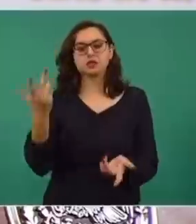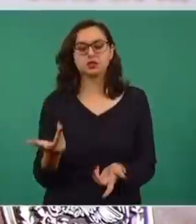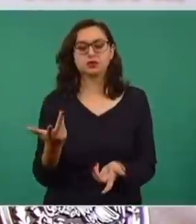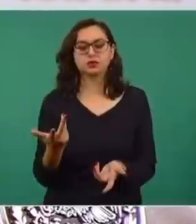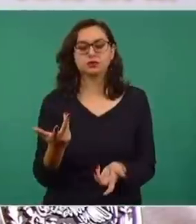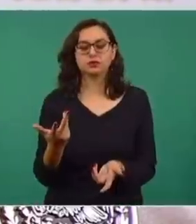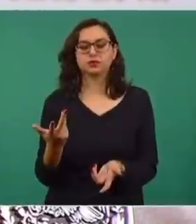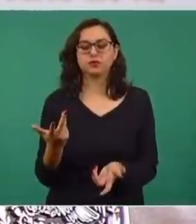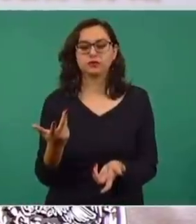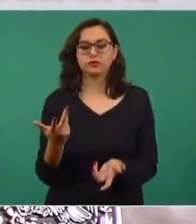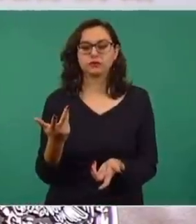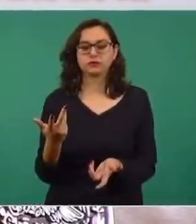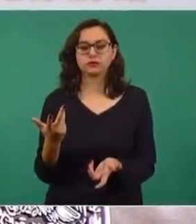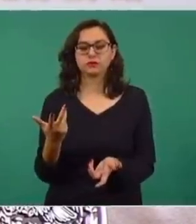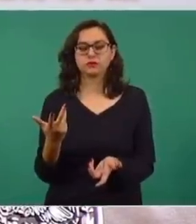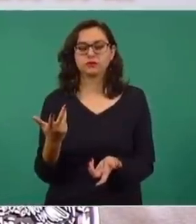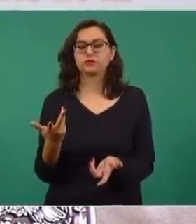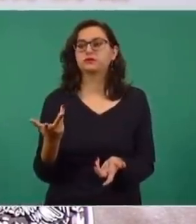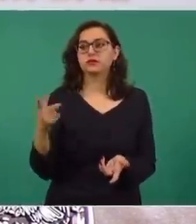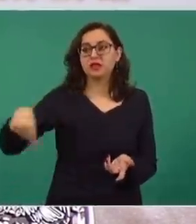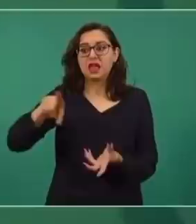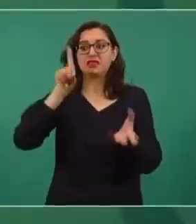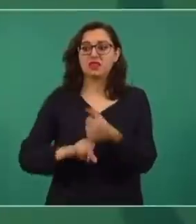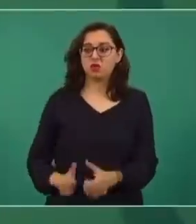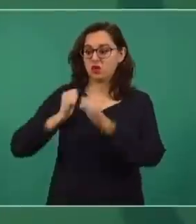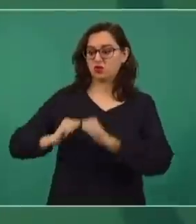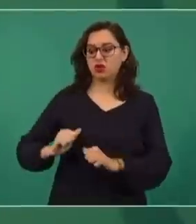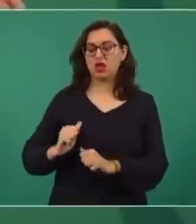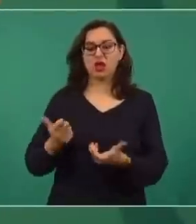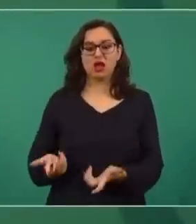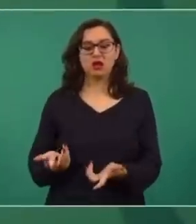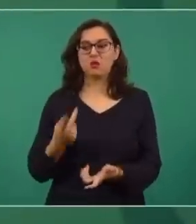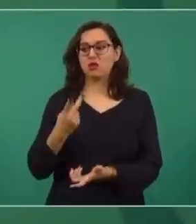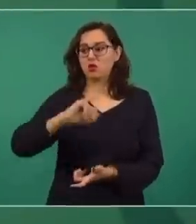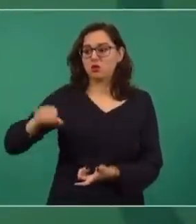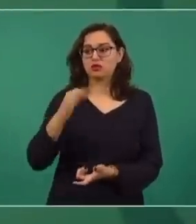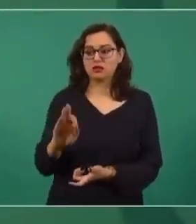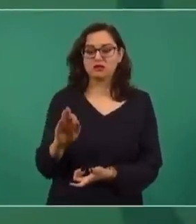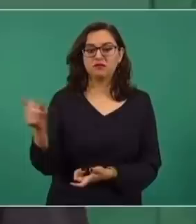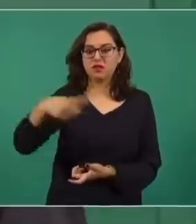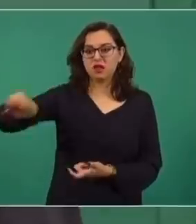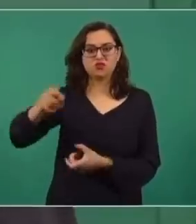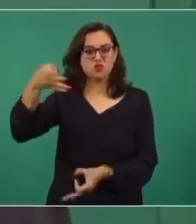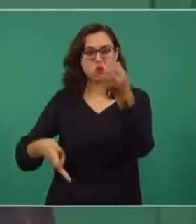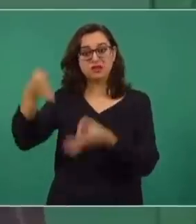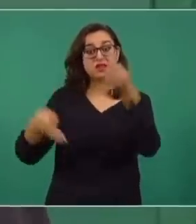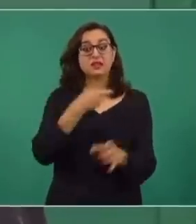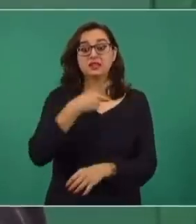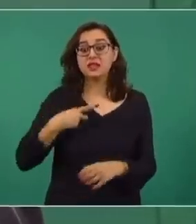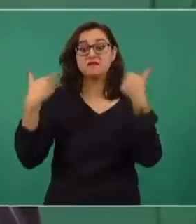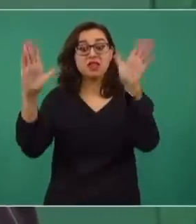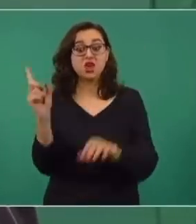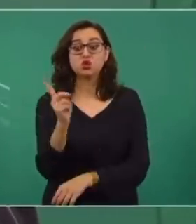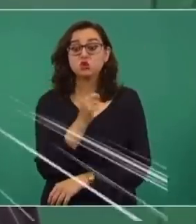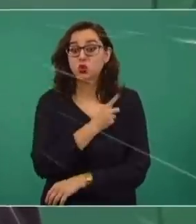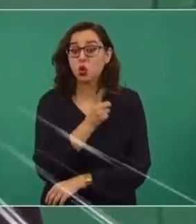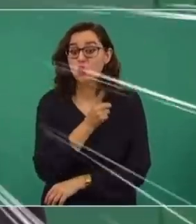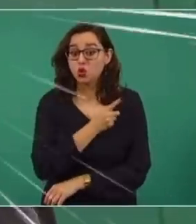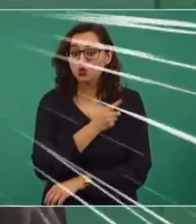miembros del Poder Judicial deberían de tomar la bandera de la reforma,